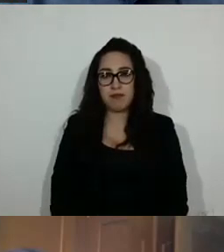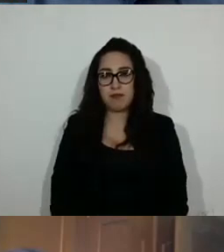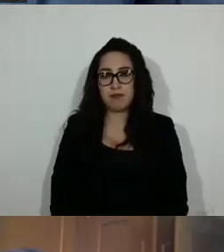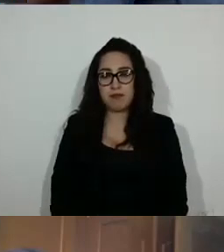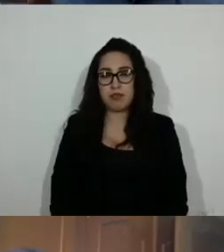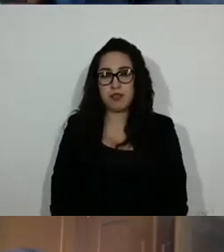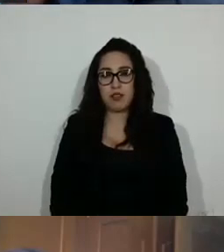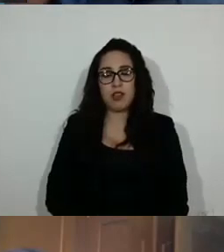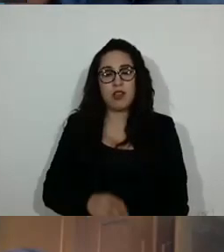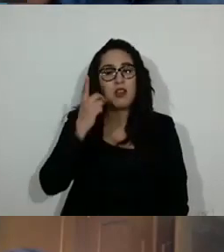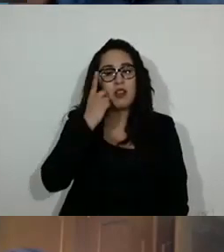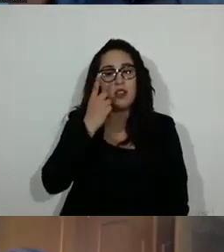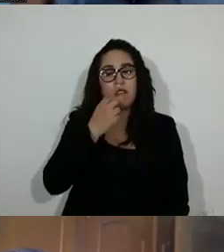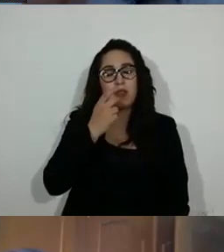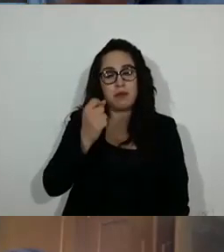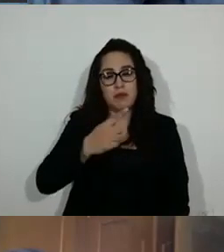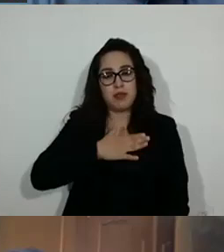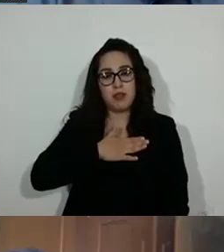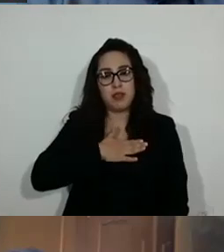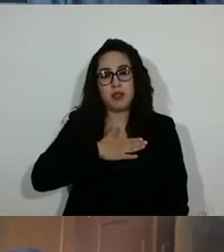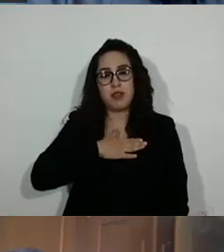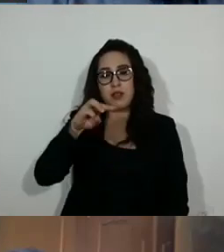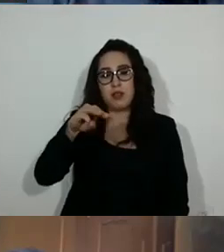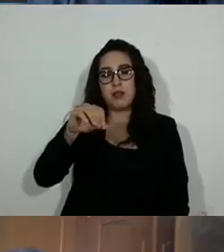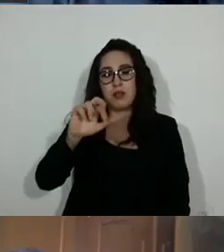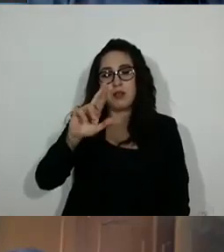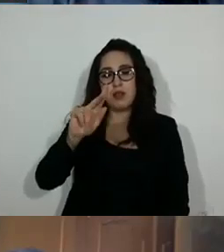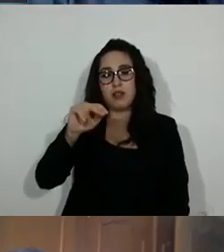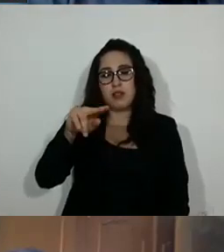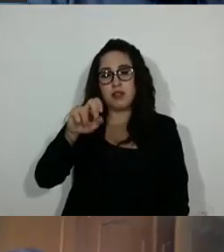Diputado de la Voz, diputado Martínez Zurincho, a favor.